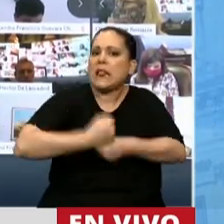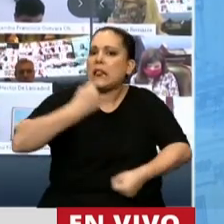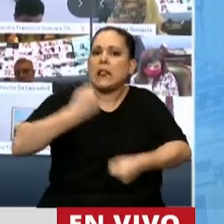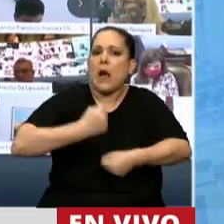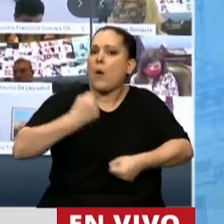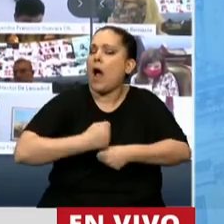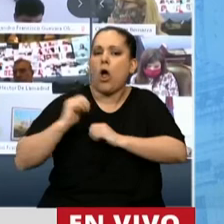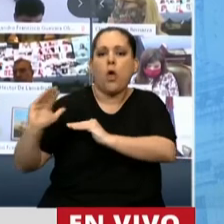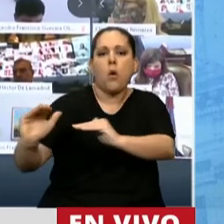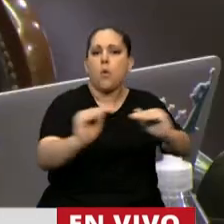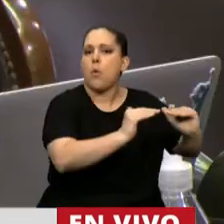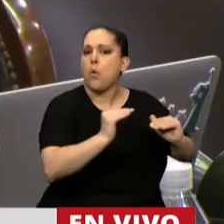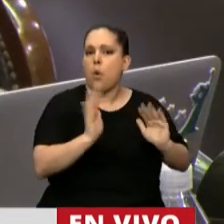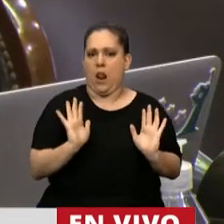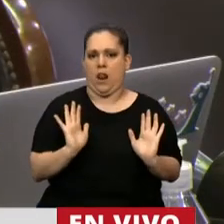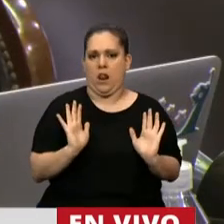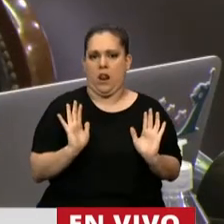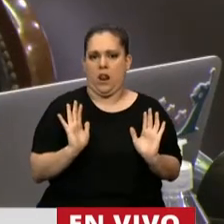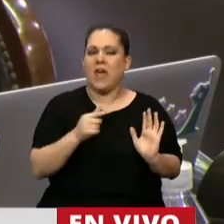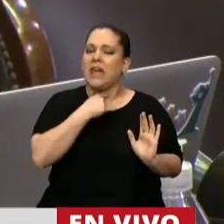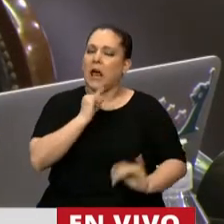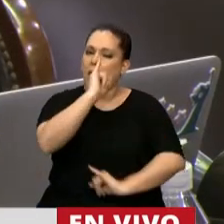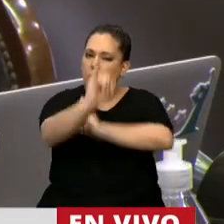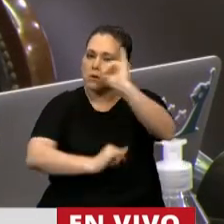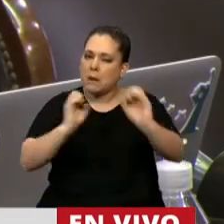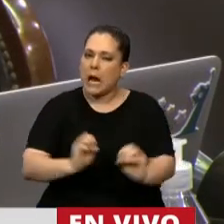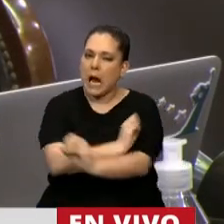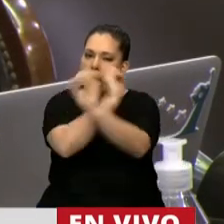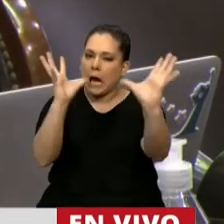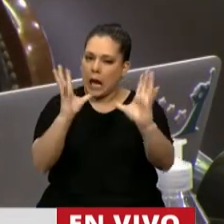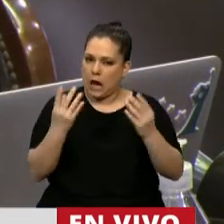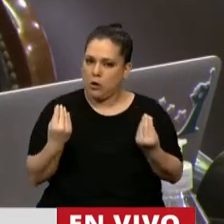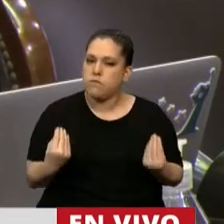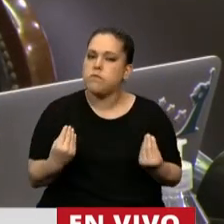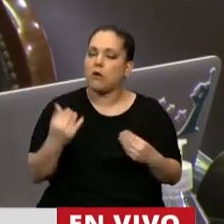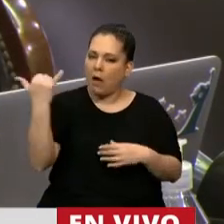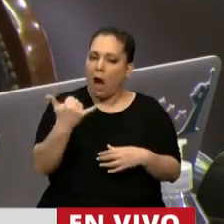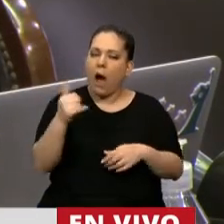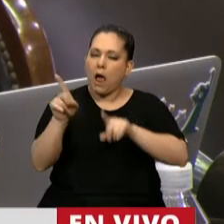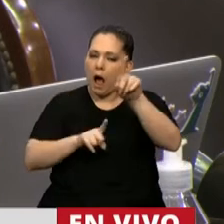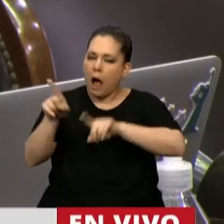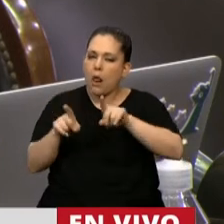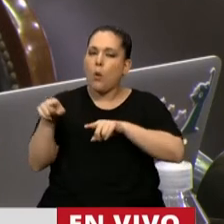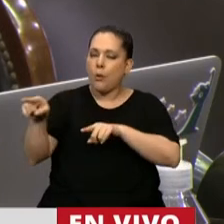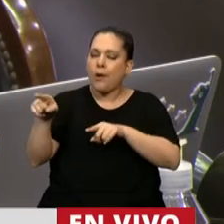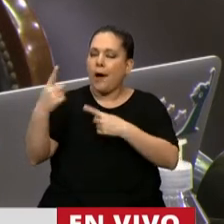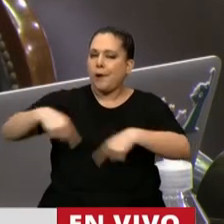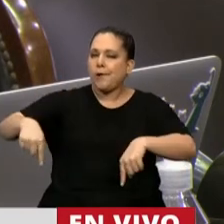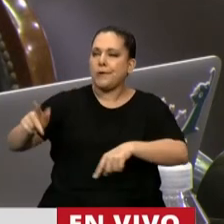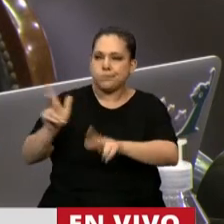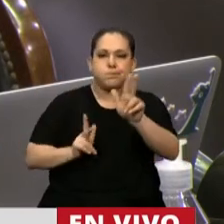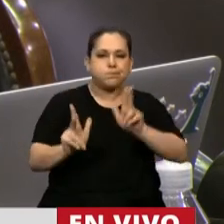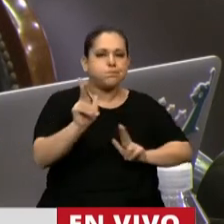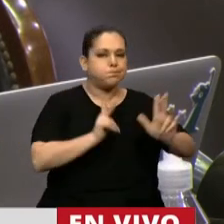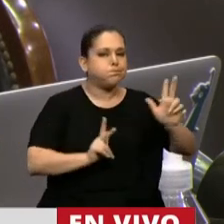de seguridad social y lo queremos dejar bien manifestado a raíz de algunas observaciones que hemos